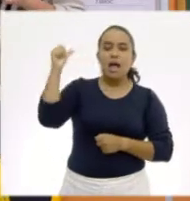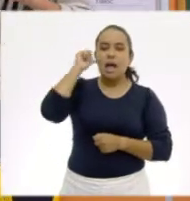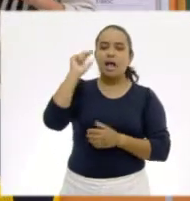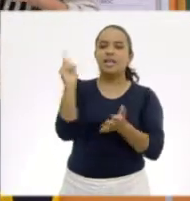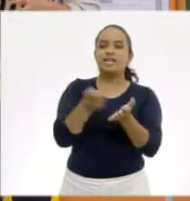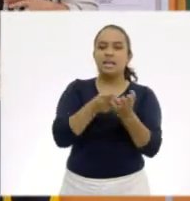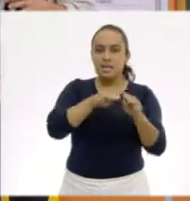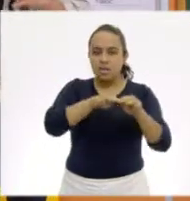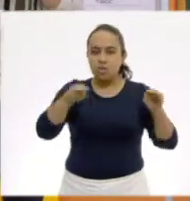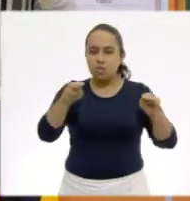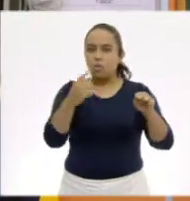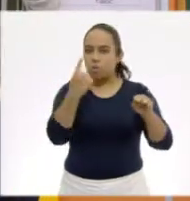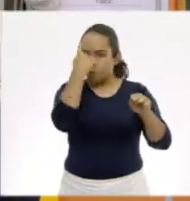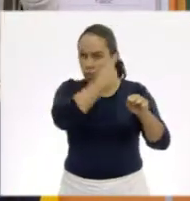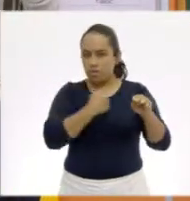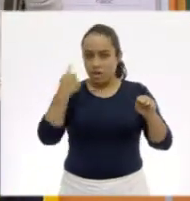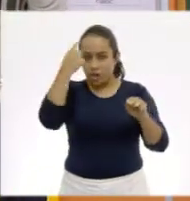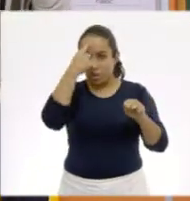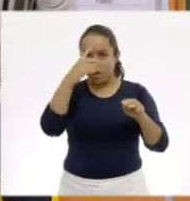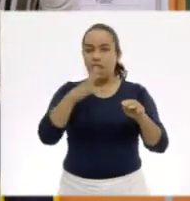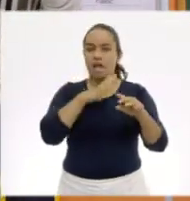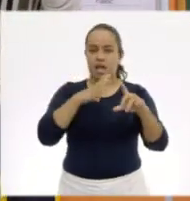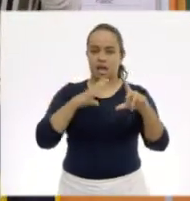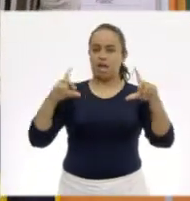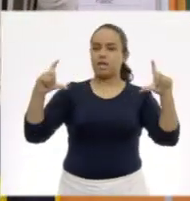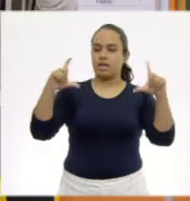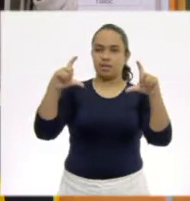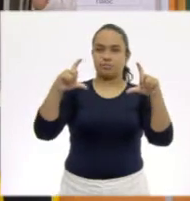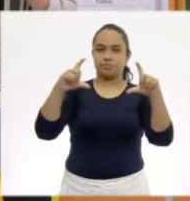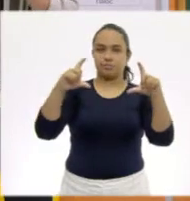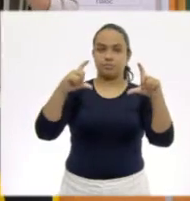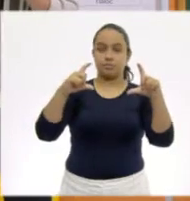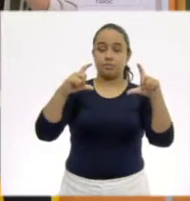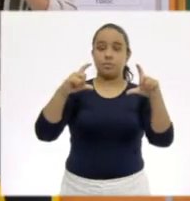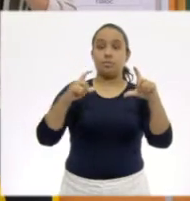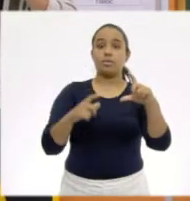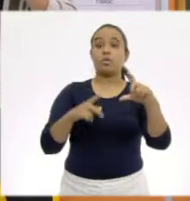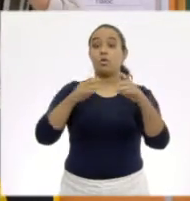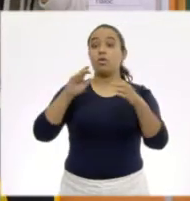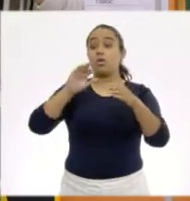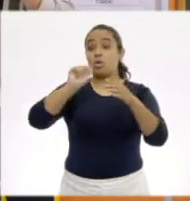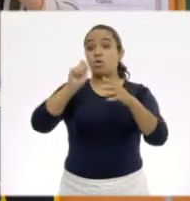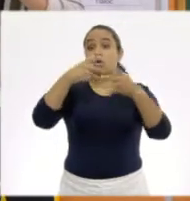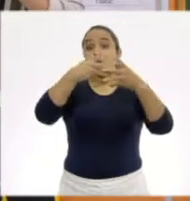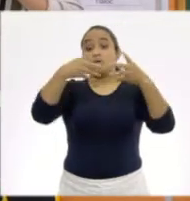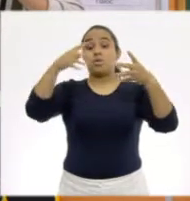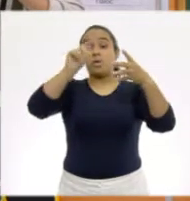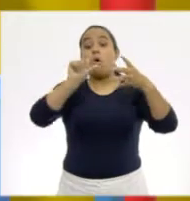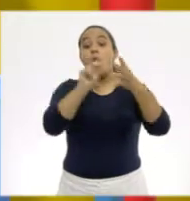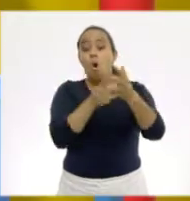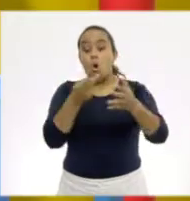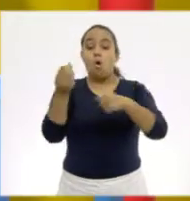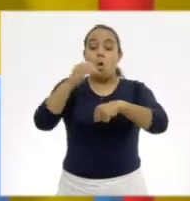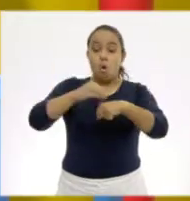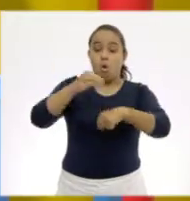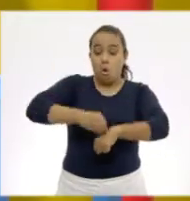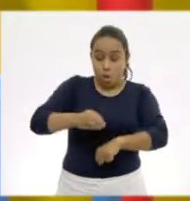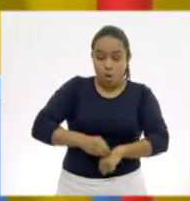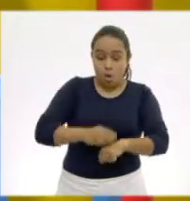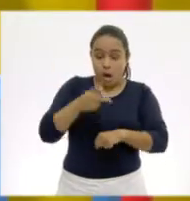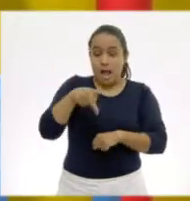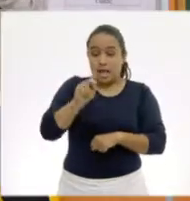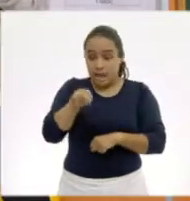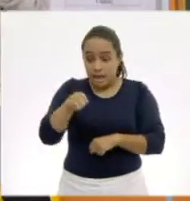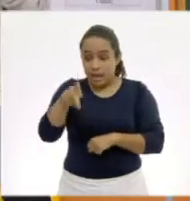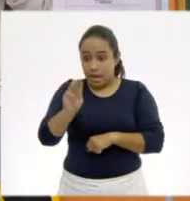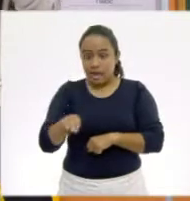kilómetros por hora? Venía entre paréntesis. Sí. Y ya no lo repetía en toda la tabla, en todas las filas. Ah, es Era el truco de poner